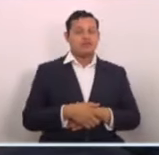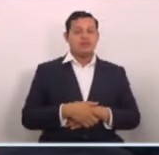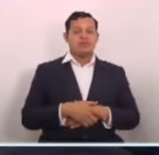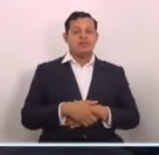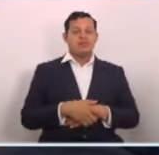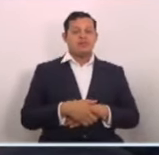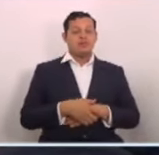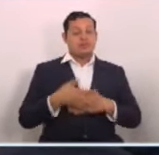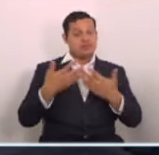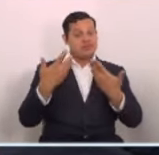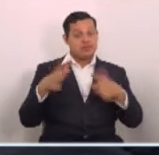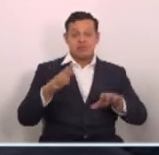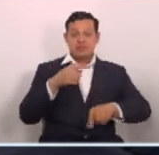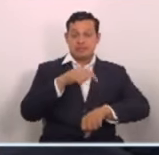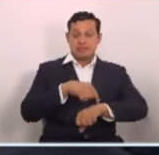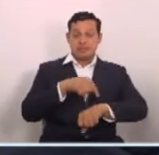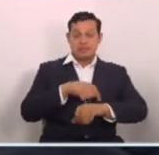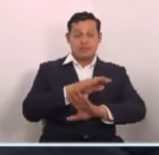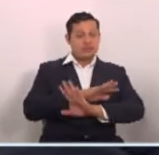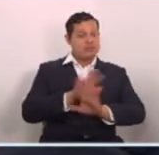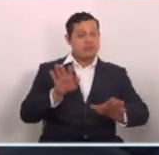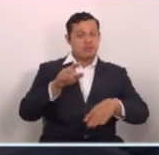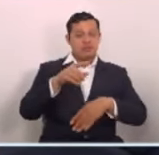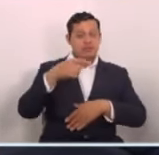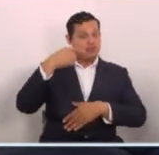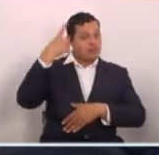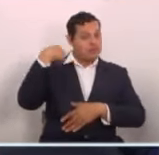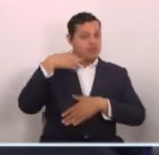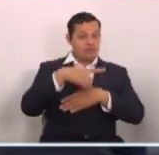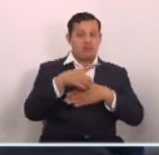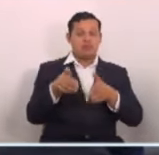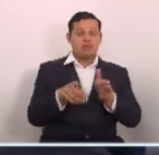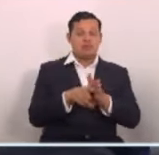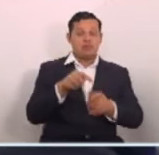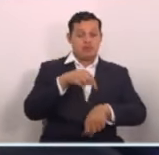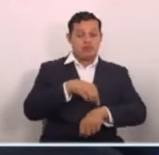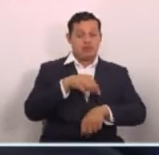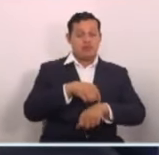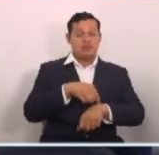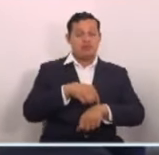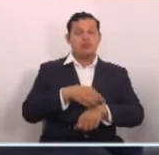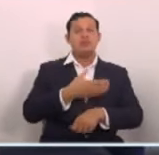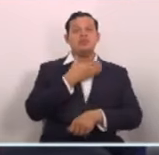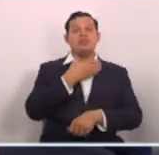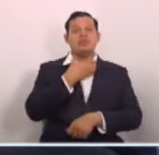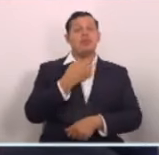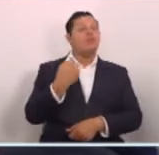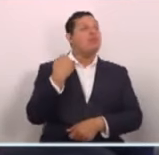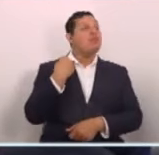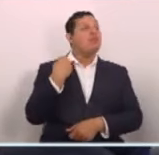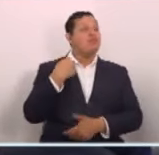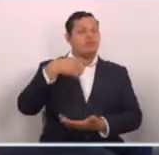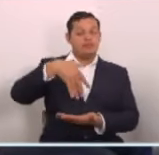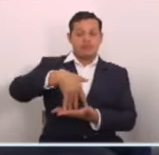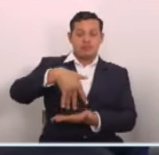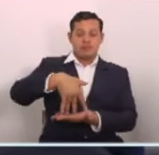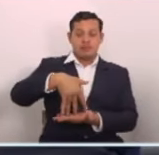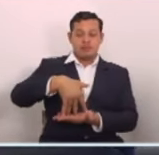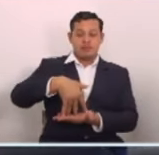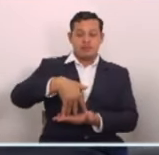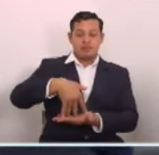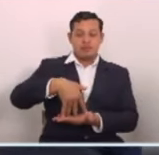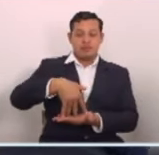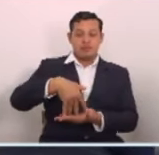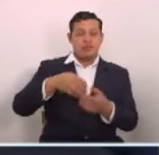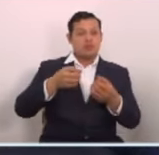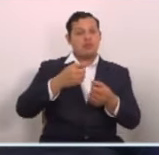Ya pasaron esos tiempos en la que esos diputados en momentos difíciles se hacían los desentendidos con la gente mientras